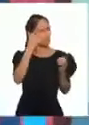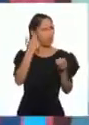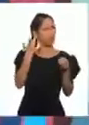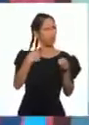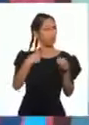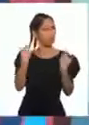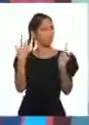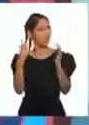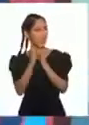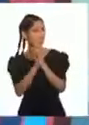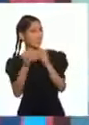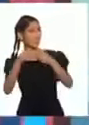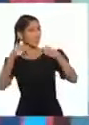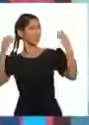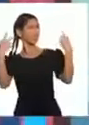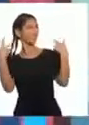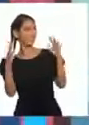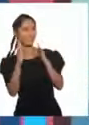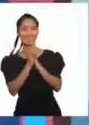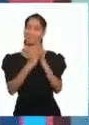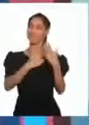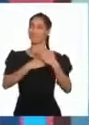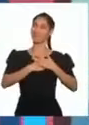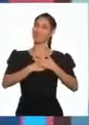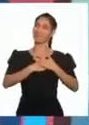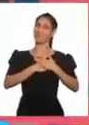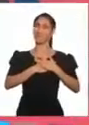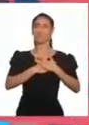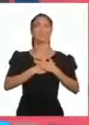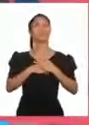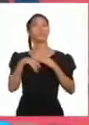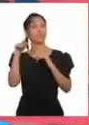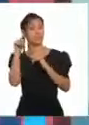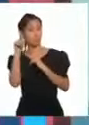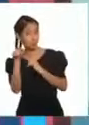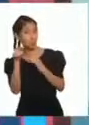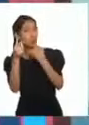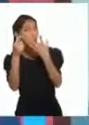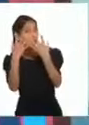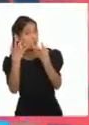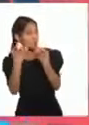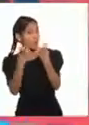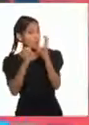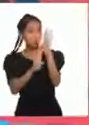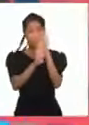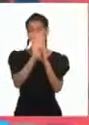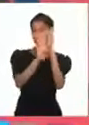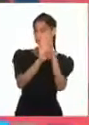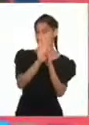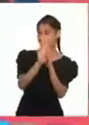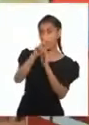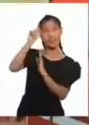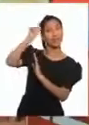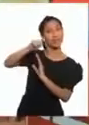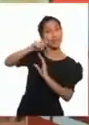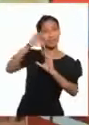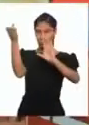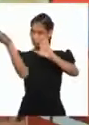Si tu mundo quieres mejorar, necesitas reciclar. ¡Muy bien, Lea!